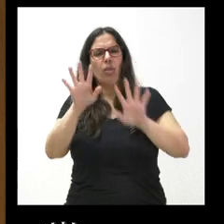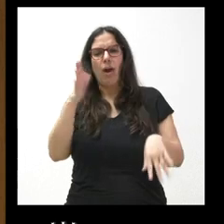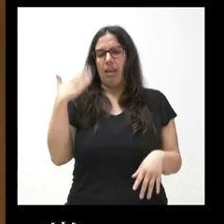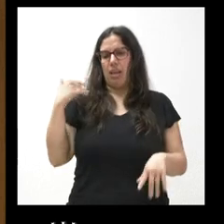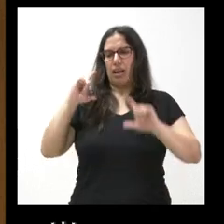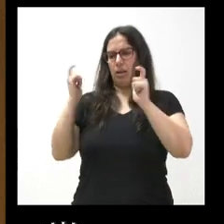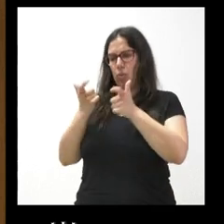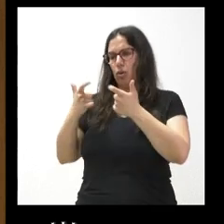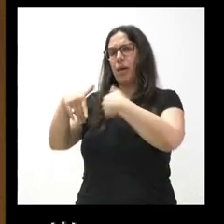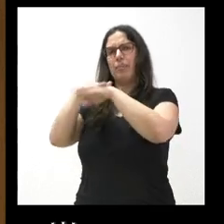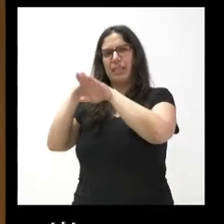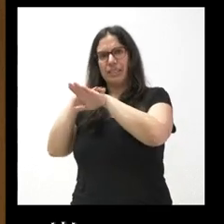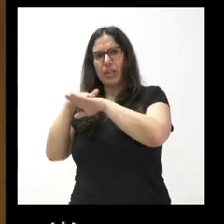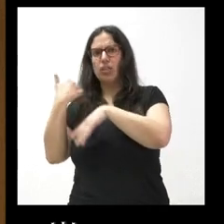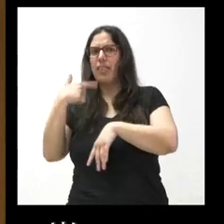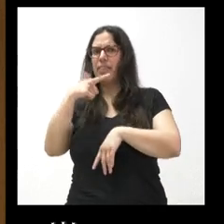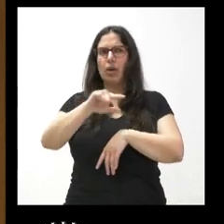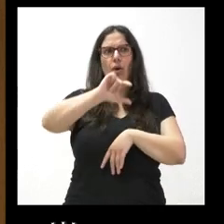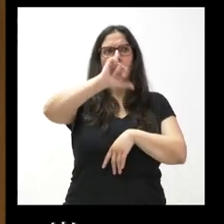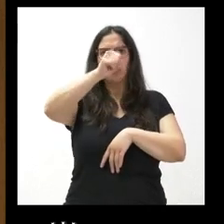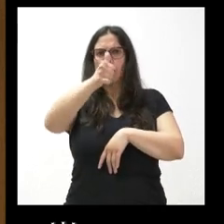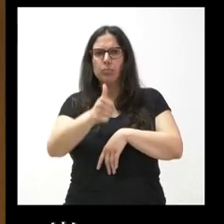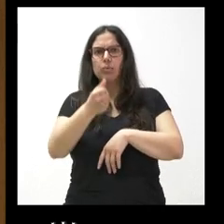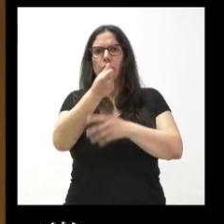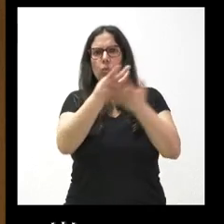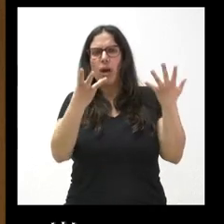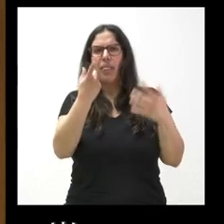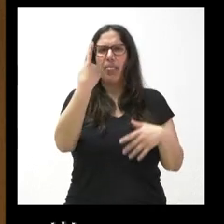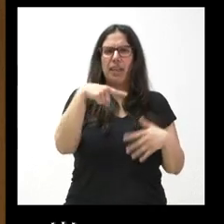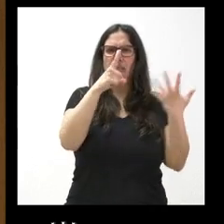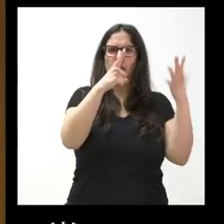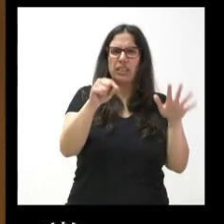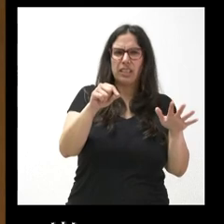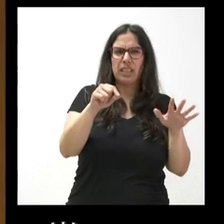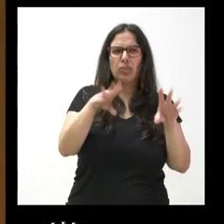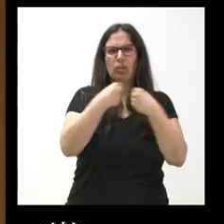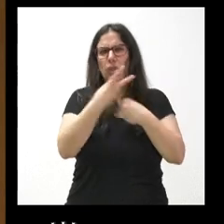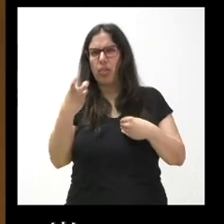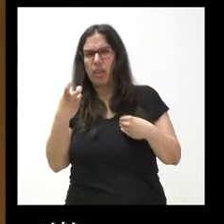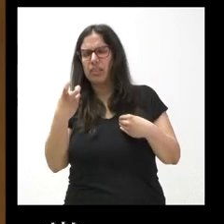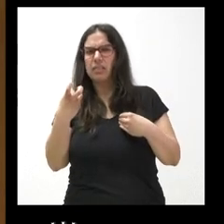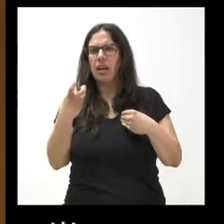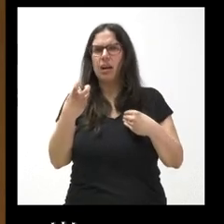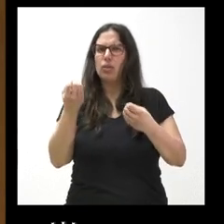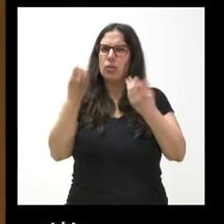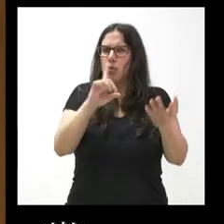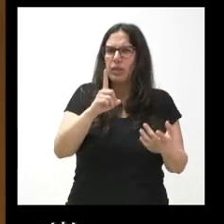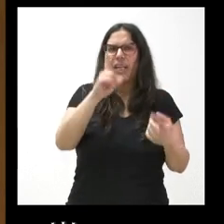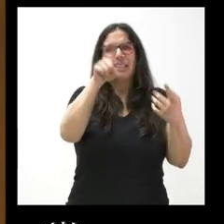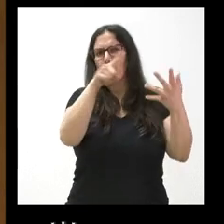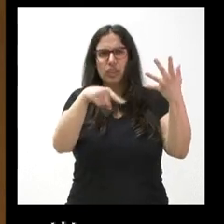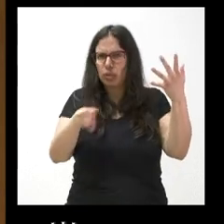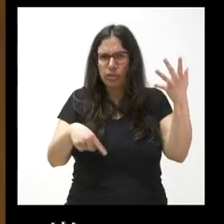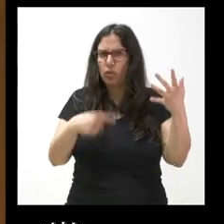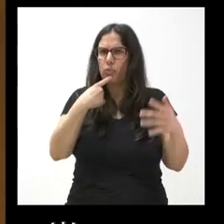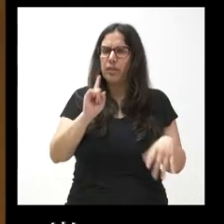ministerio informó de las que había aceptado y de las que no, creo recordar, 160 de 200 o algo así. ¿No les han trasladado? Pues esto sí nos parece bien o no